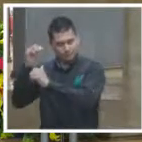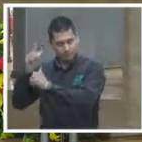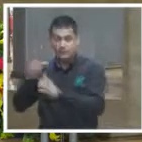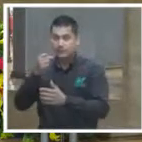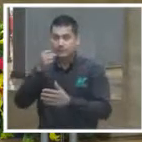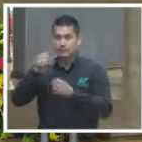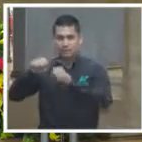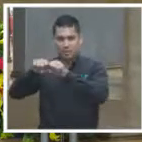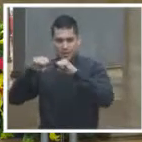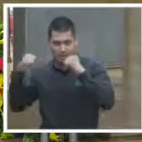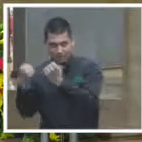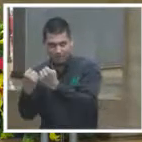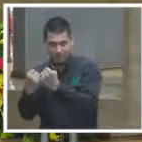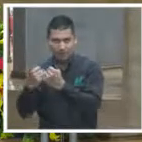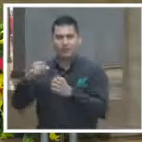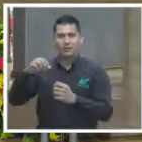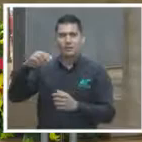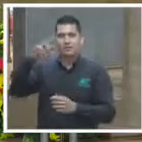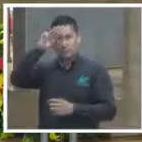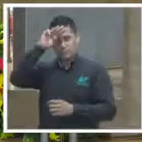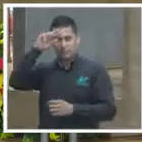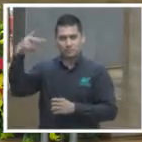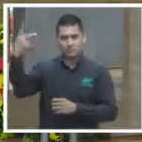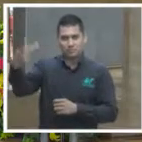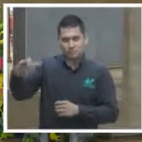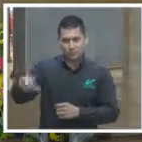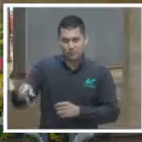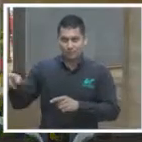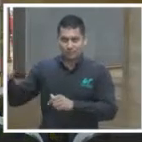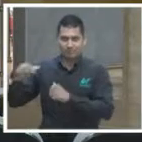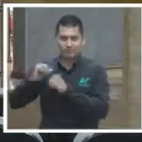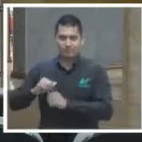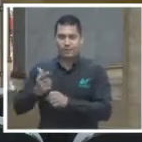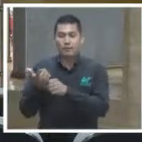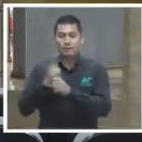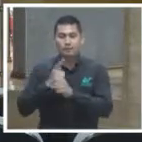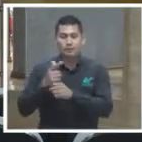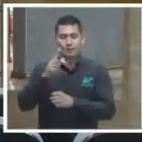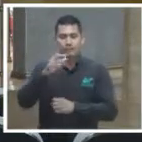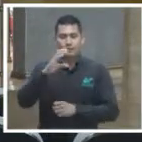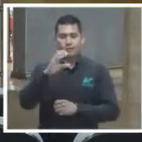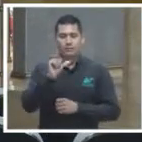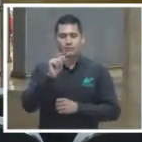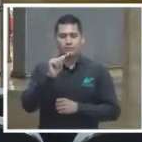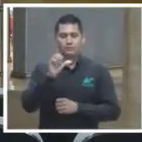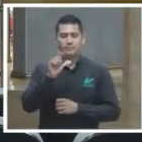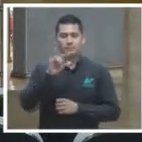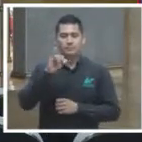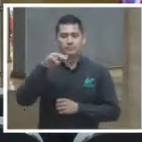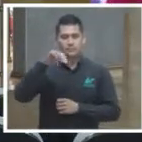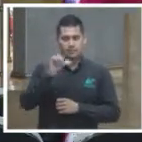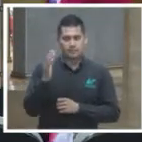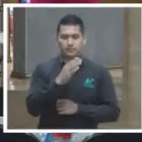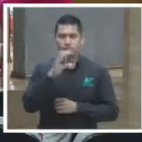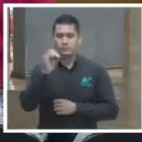anfitriona, la sala regional Monterrey. Se trata de la licenciada Catalina Ortega Sánchez.